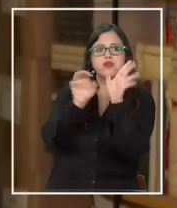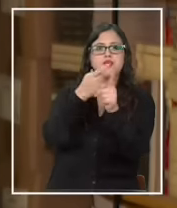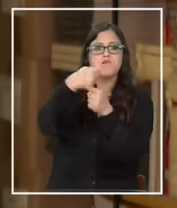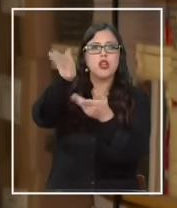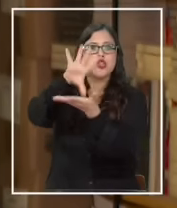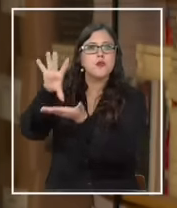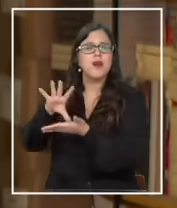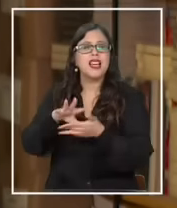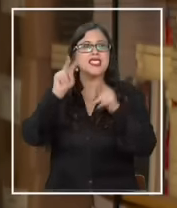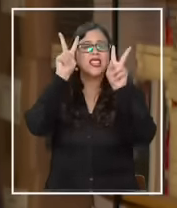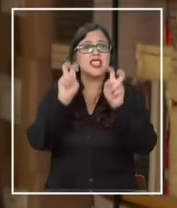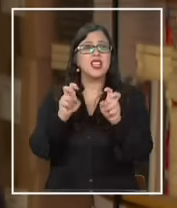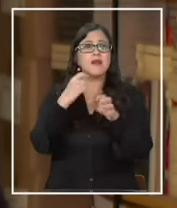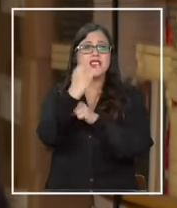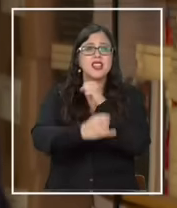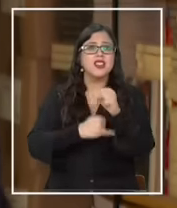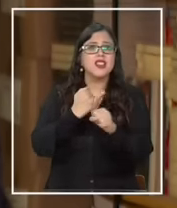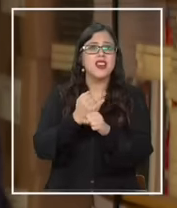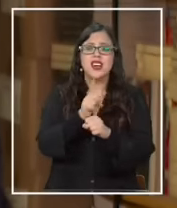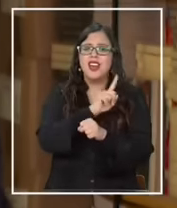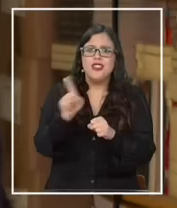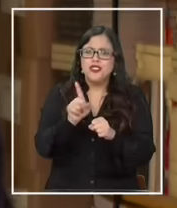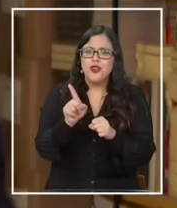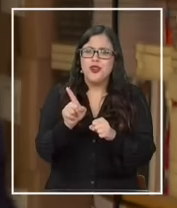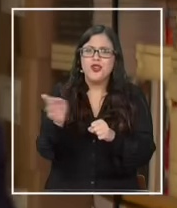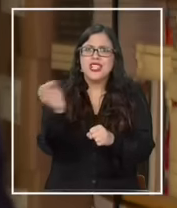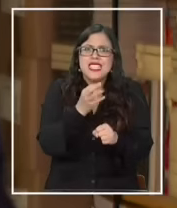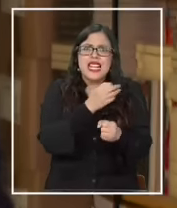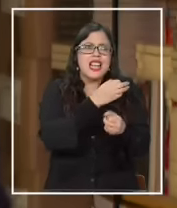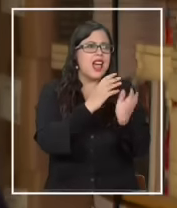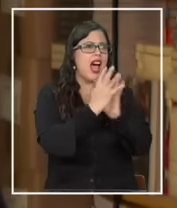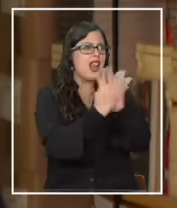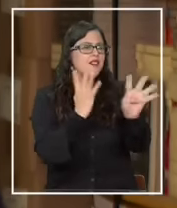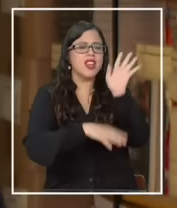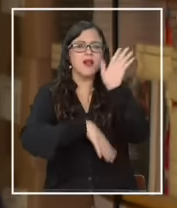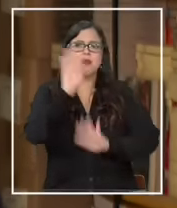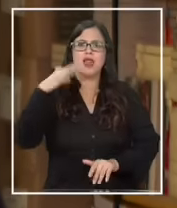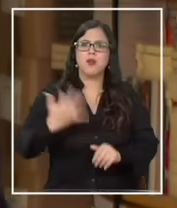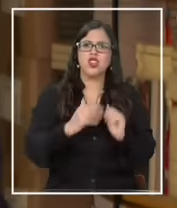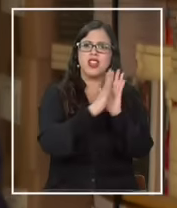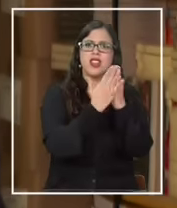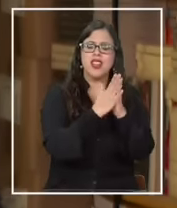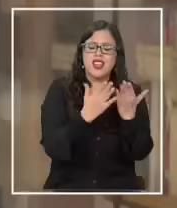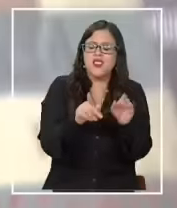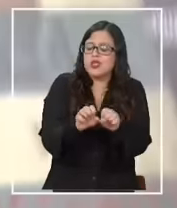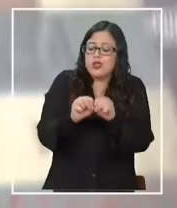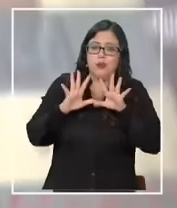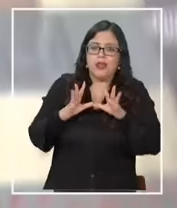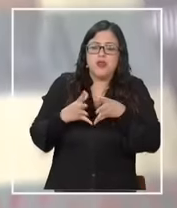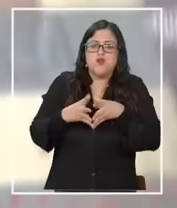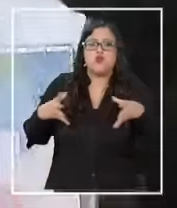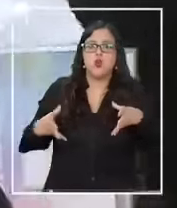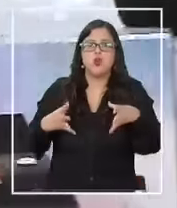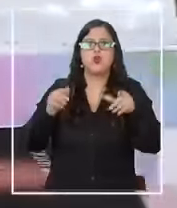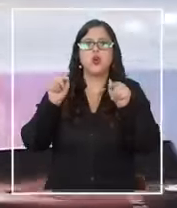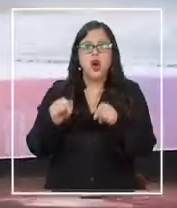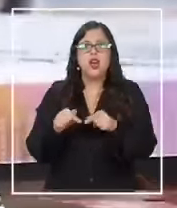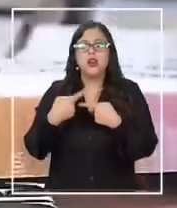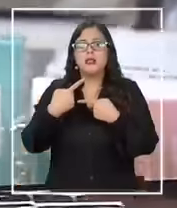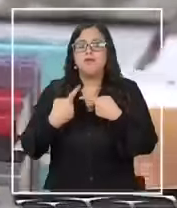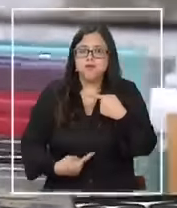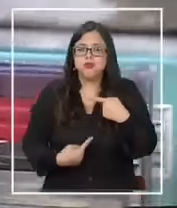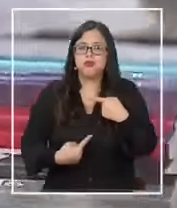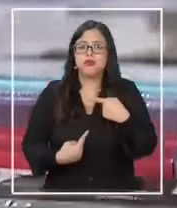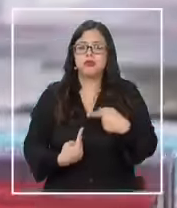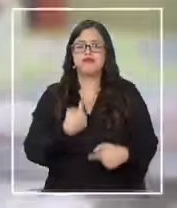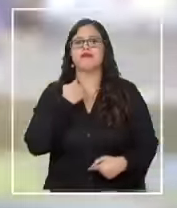internacionalización es decir que no a la feria más importante del libro entonces sorprende demasiado una profunda desazón y un